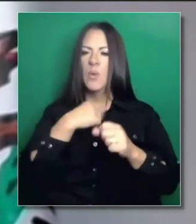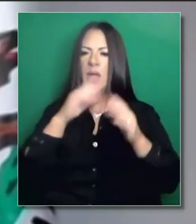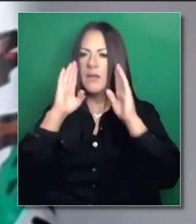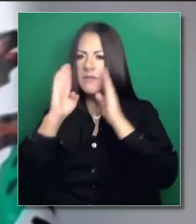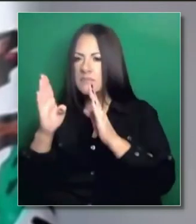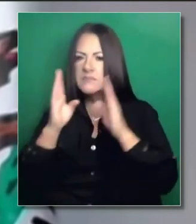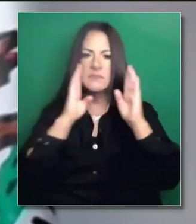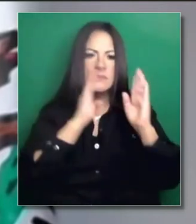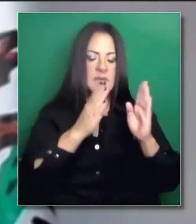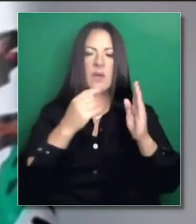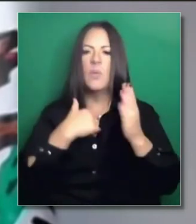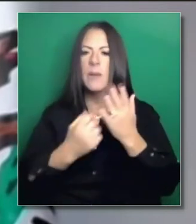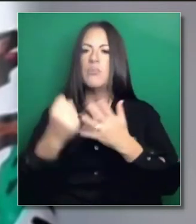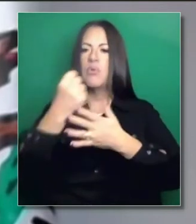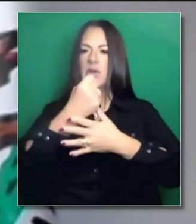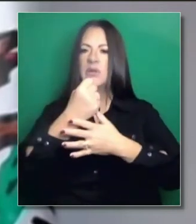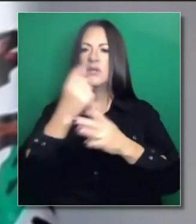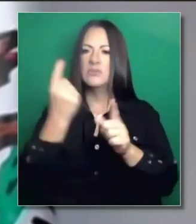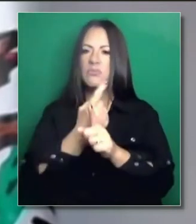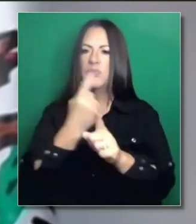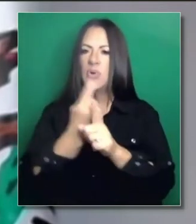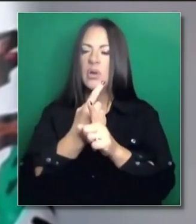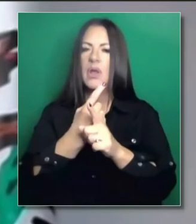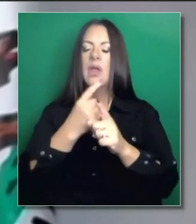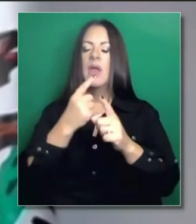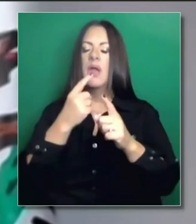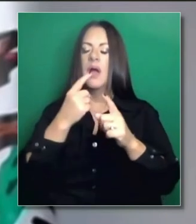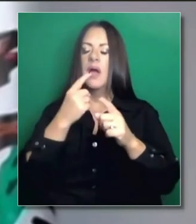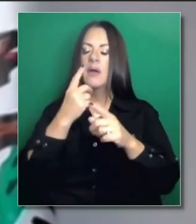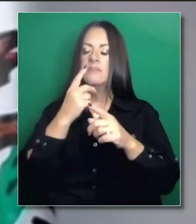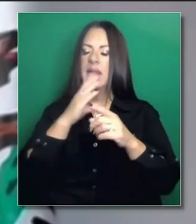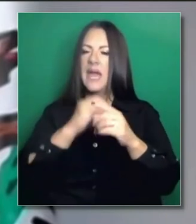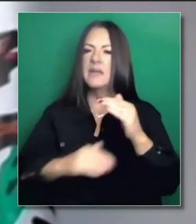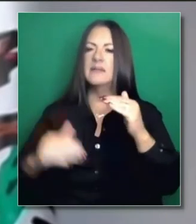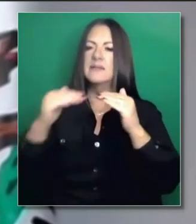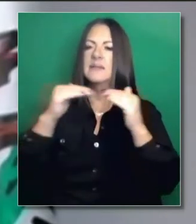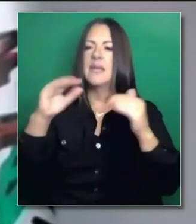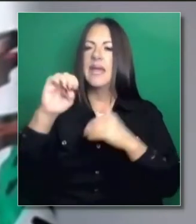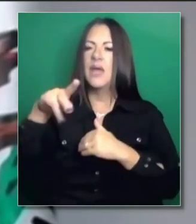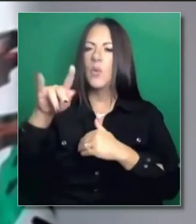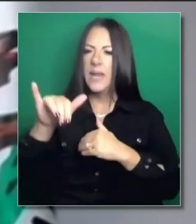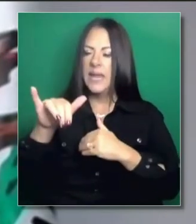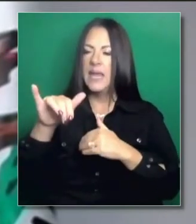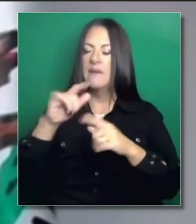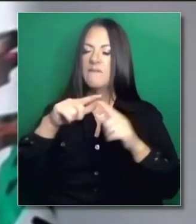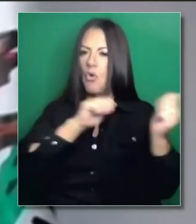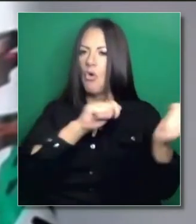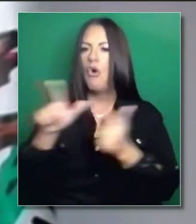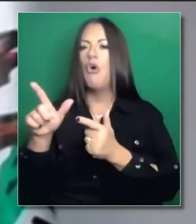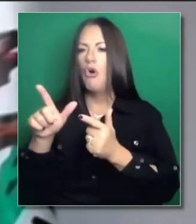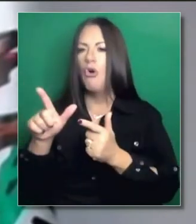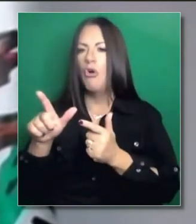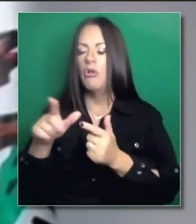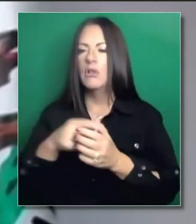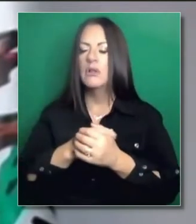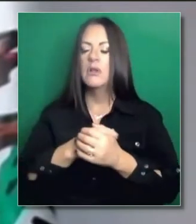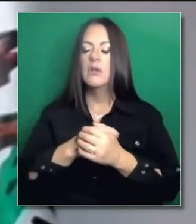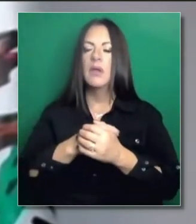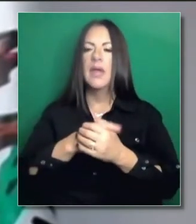para que nuestras prioridades nos permitan enfocar los principios de equidad y de